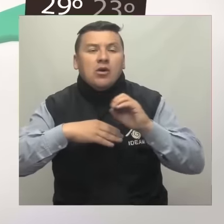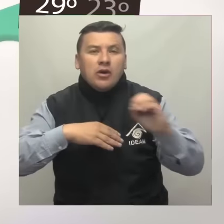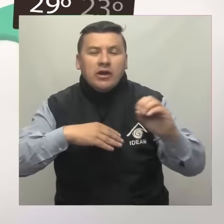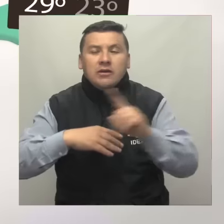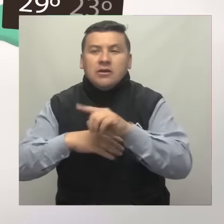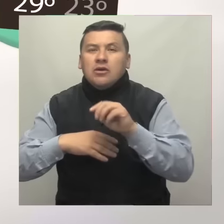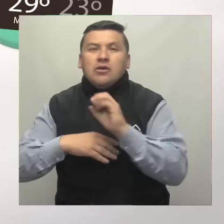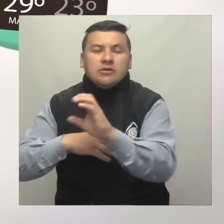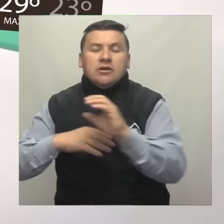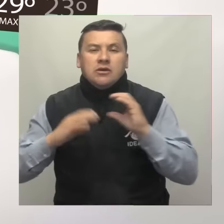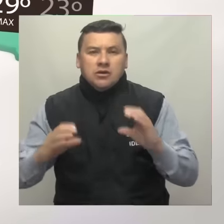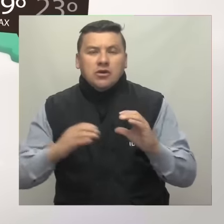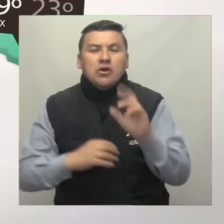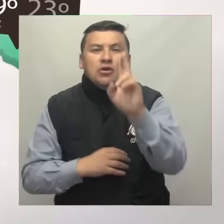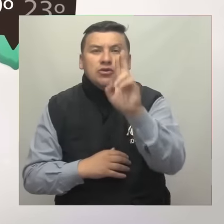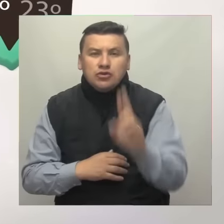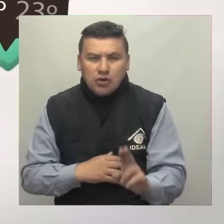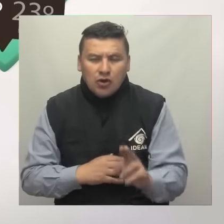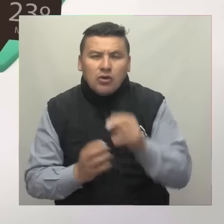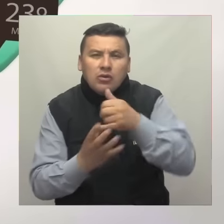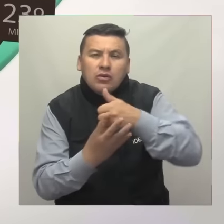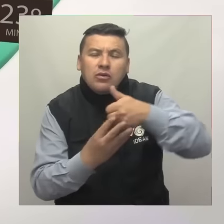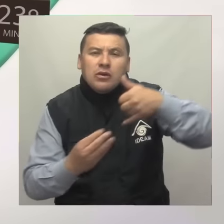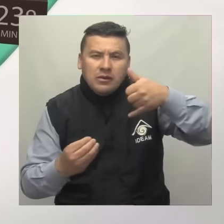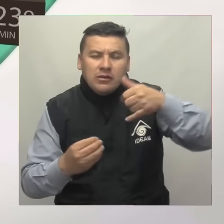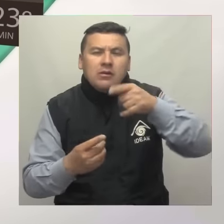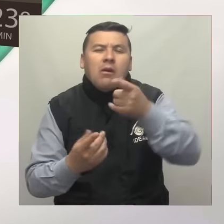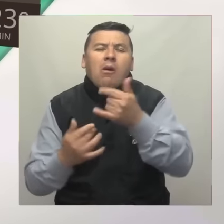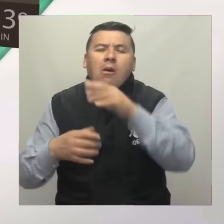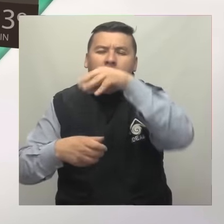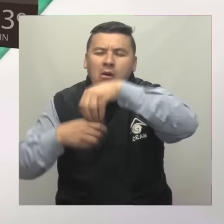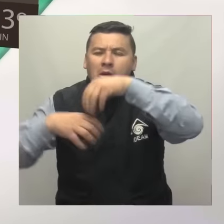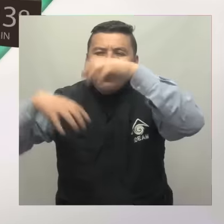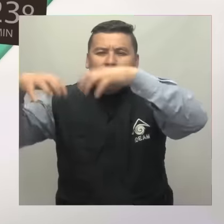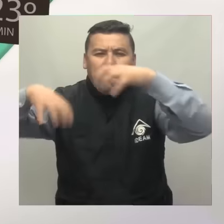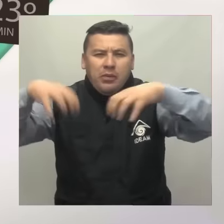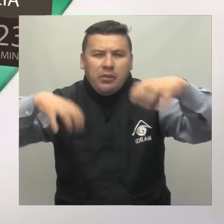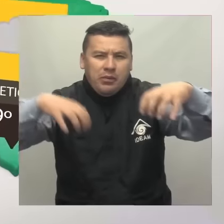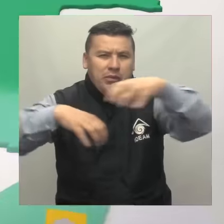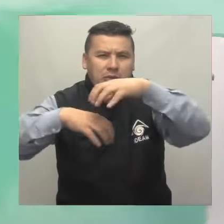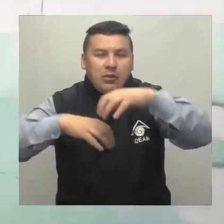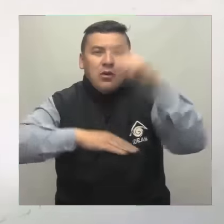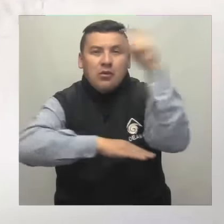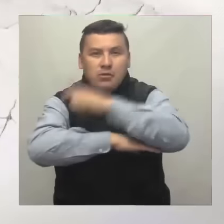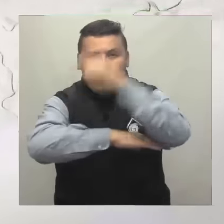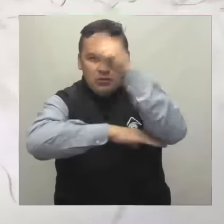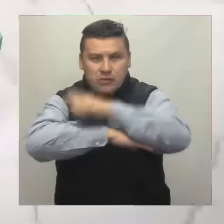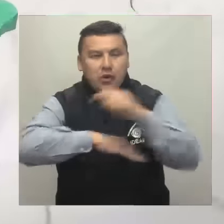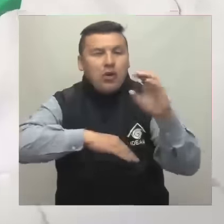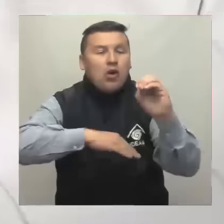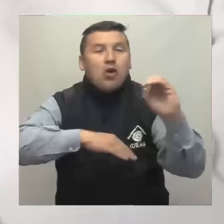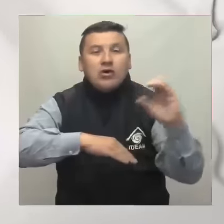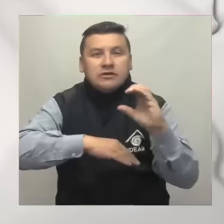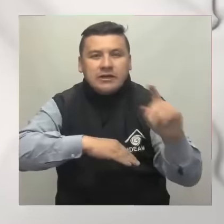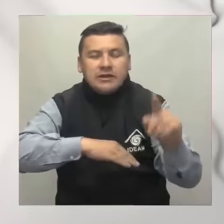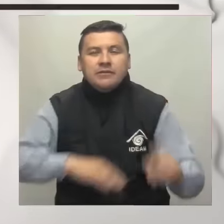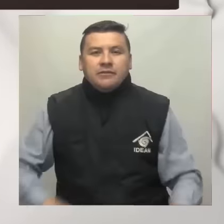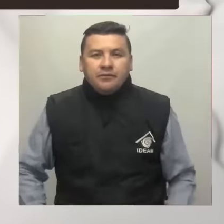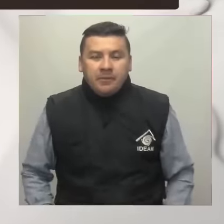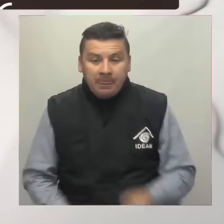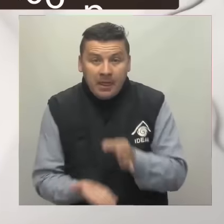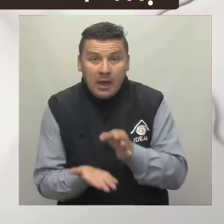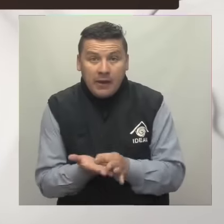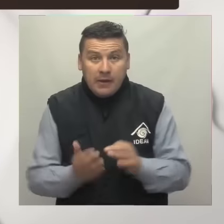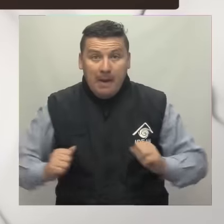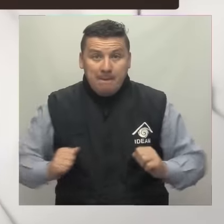Caquetá y sur del Guaviare Acompañadas de lloviznas en el occidente de Putumayo Música La capital se verá despejada